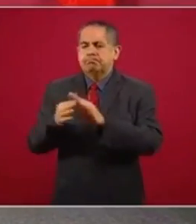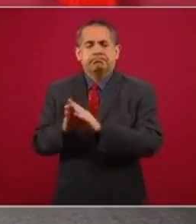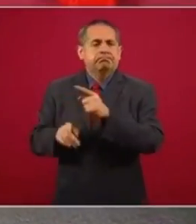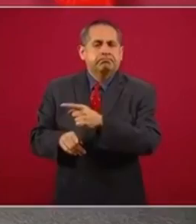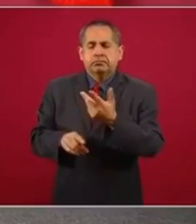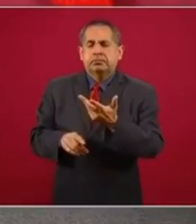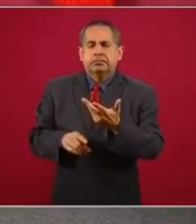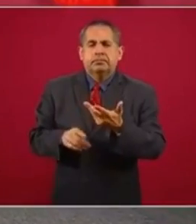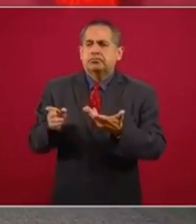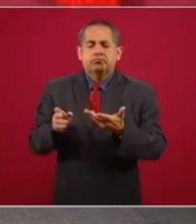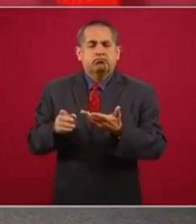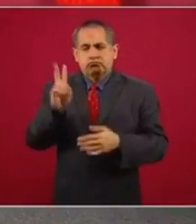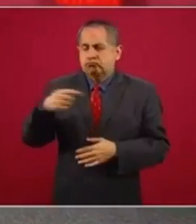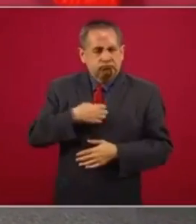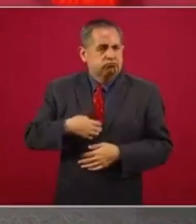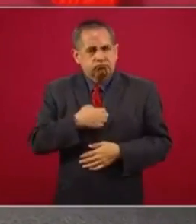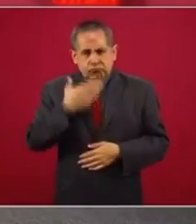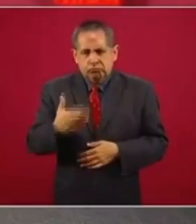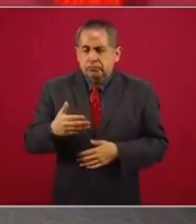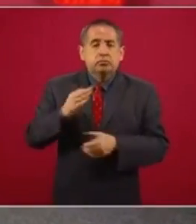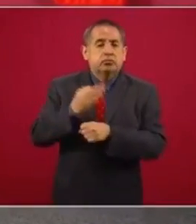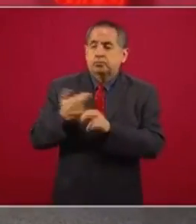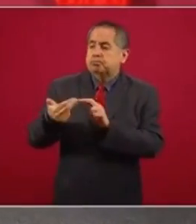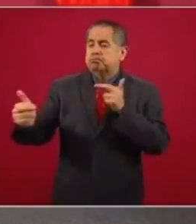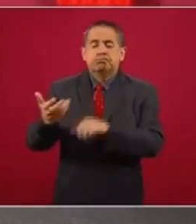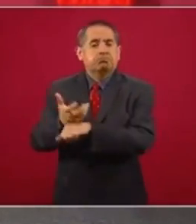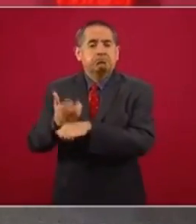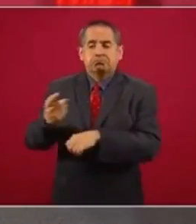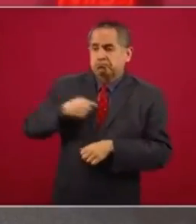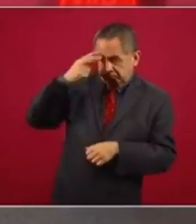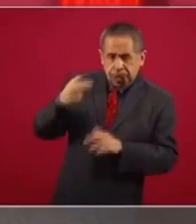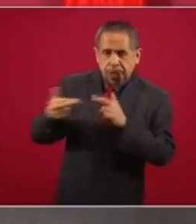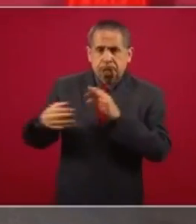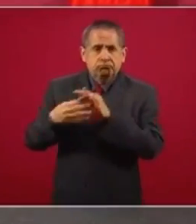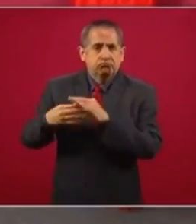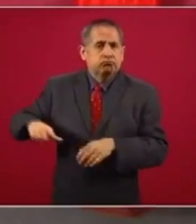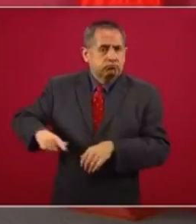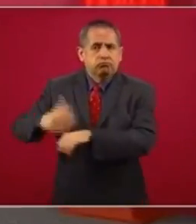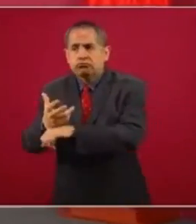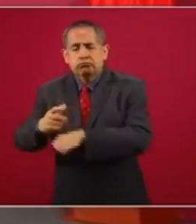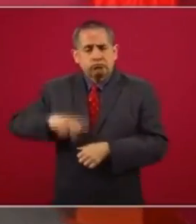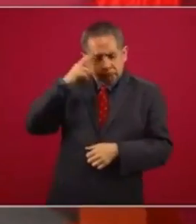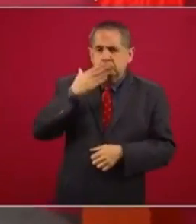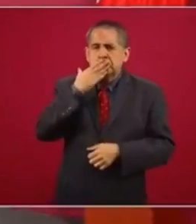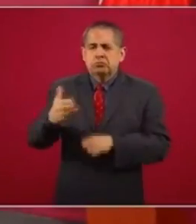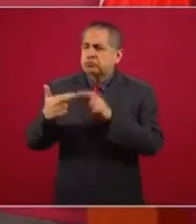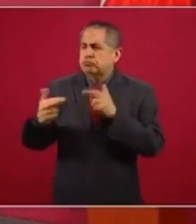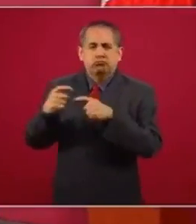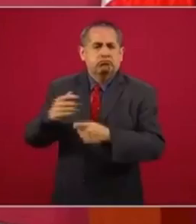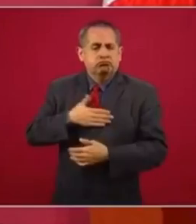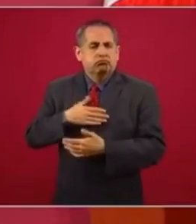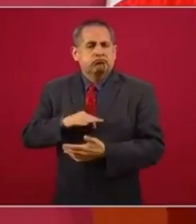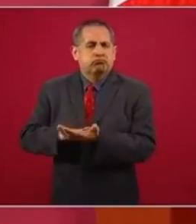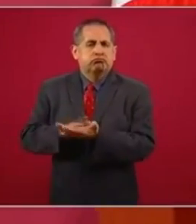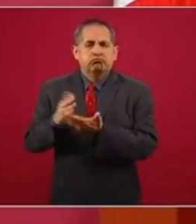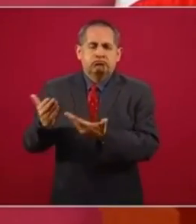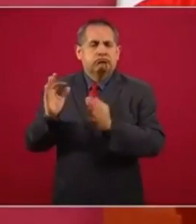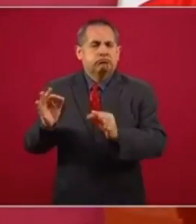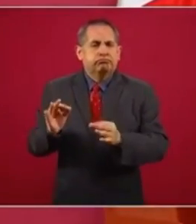beneplácito porque las relaciones entre el Gobierno de México y el Gobierno de Estados Unidos se han